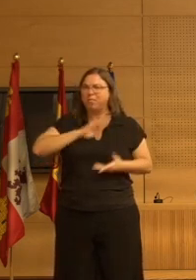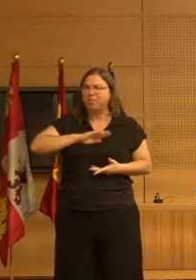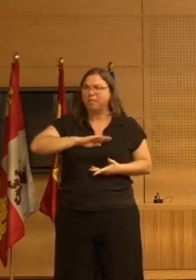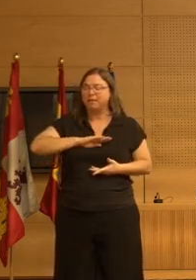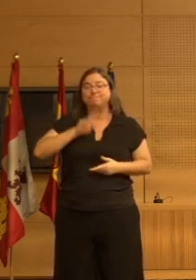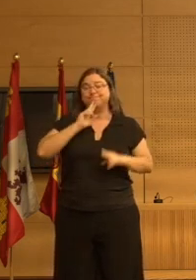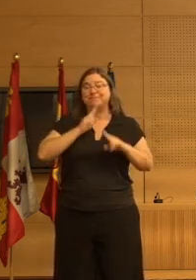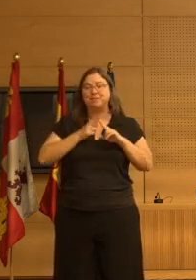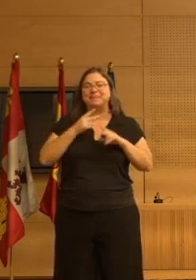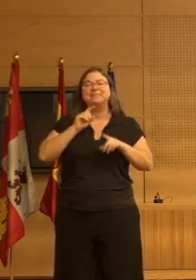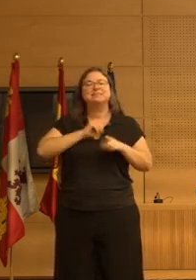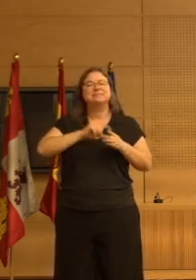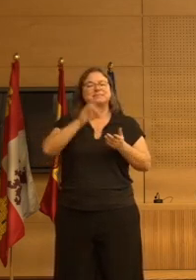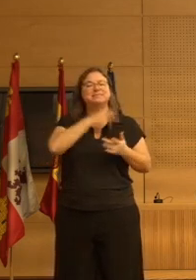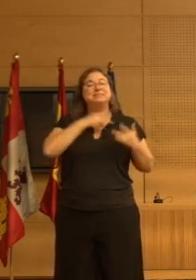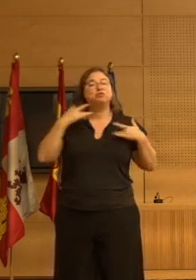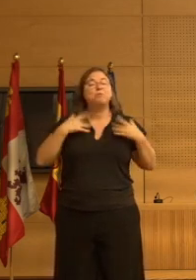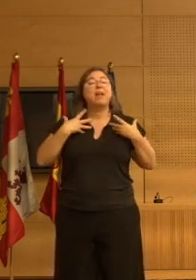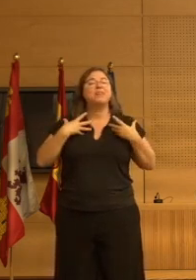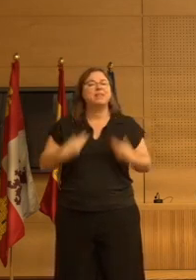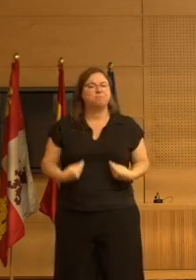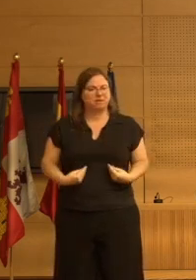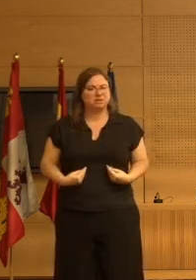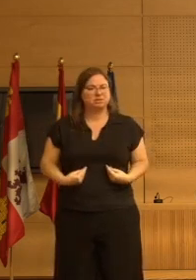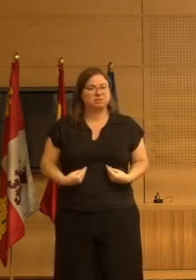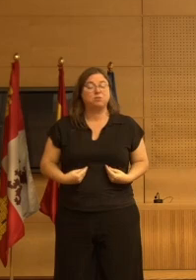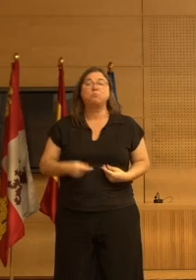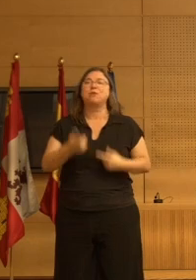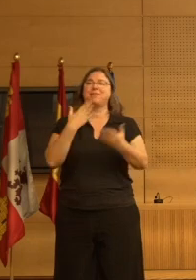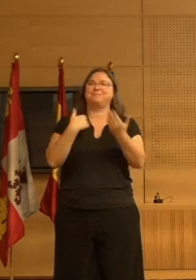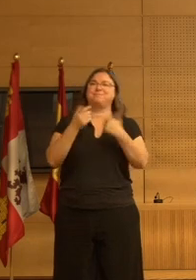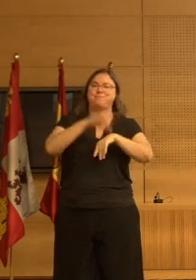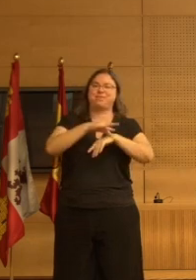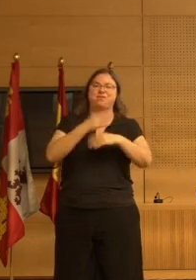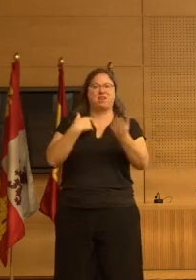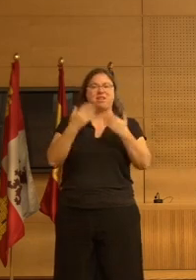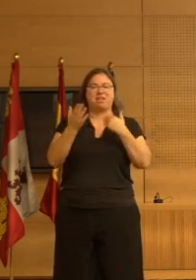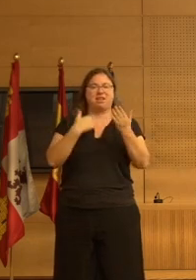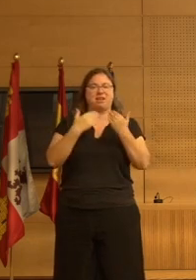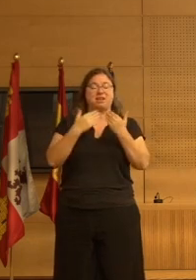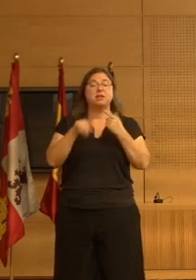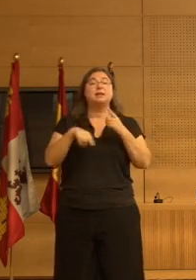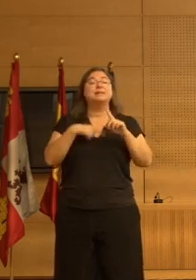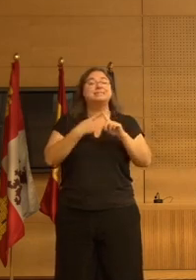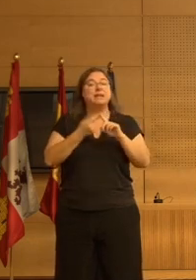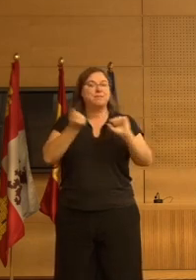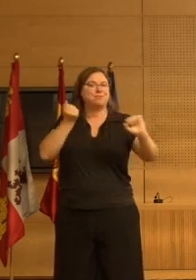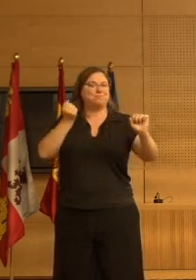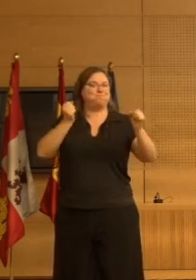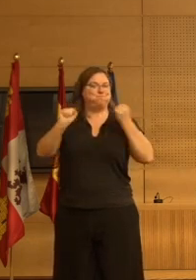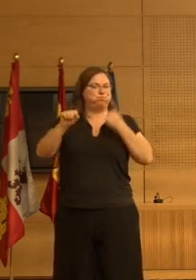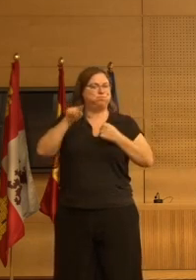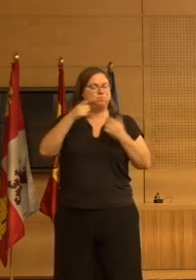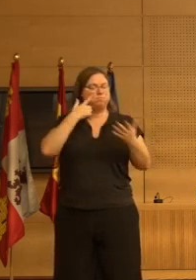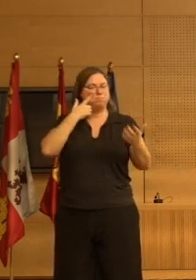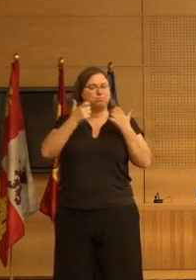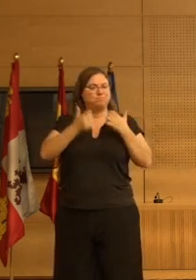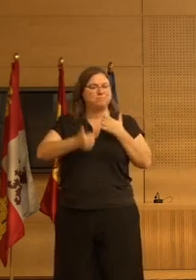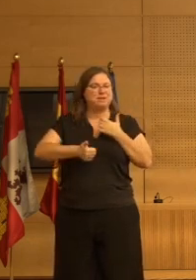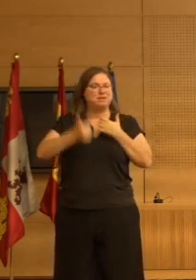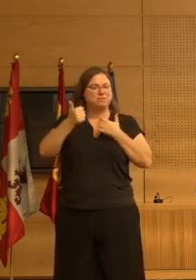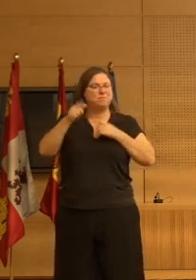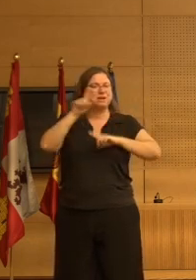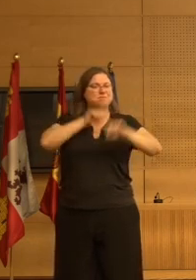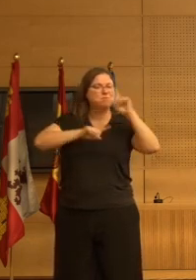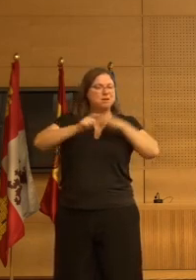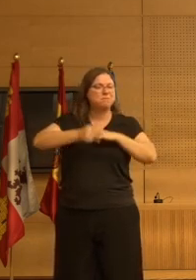de depresión que se detectaría mediante una entrevista clínica, pero también conductuales y a menudo son los más disruptivos,